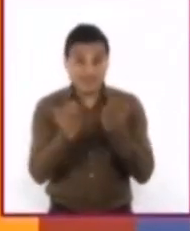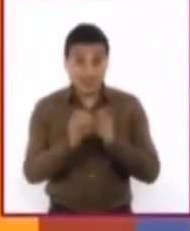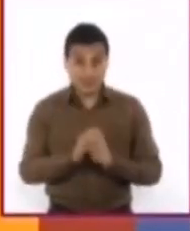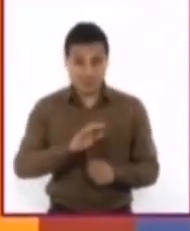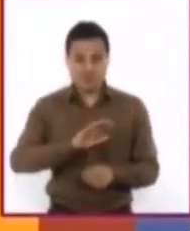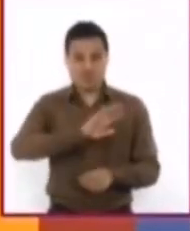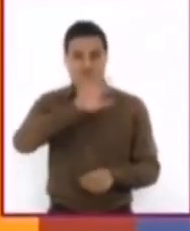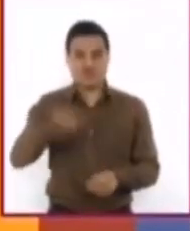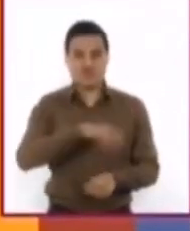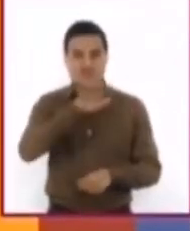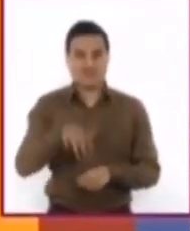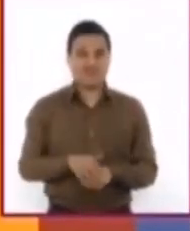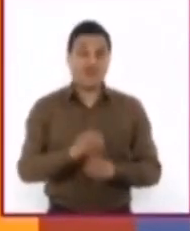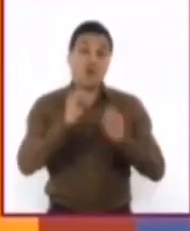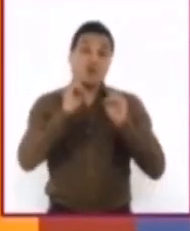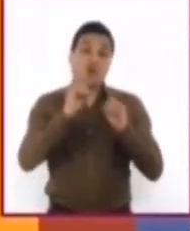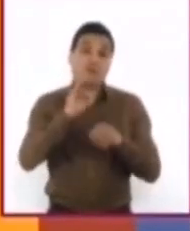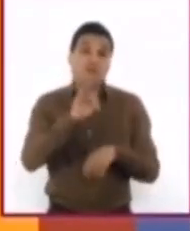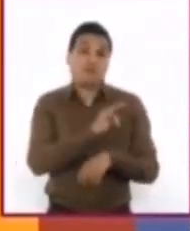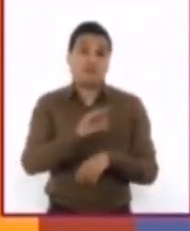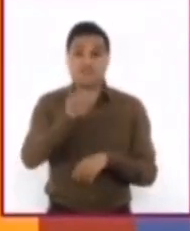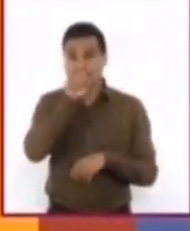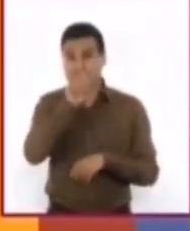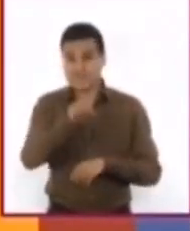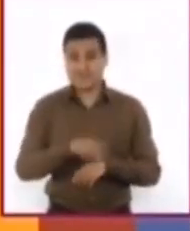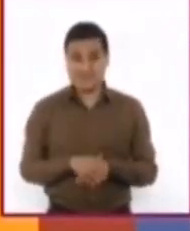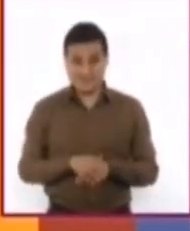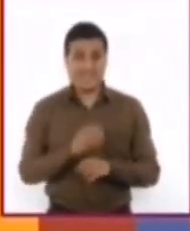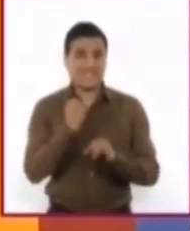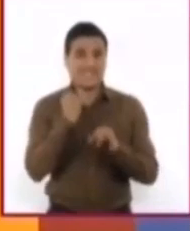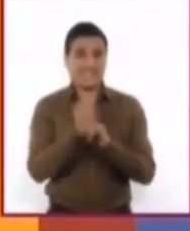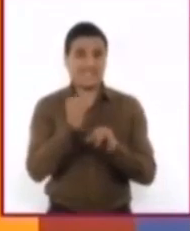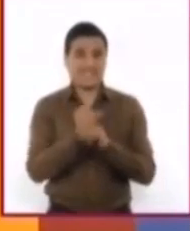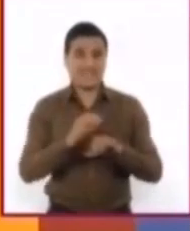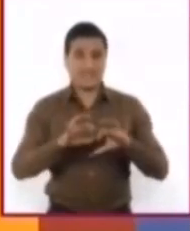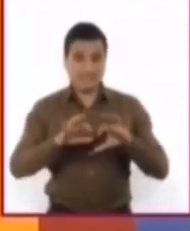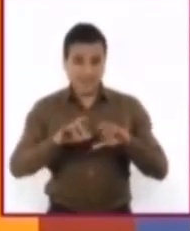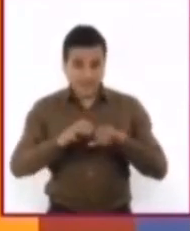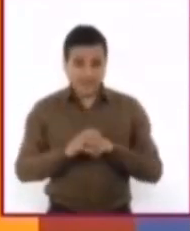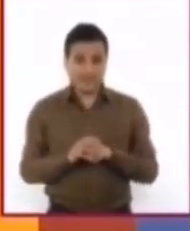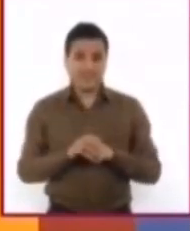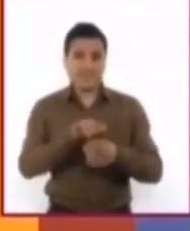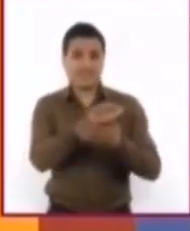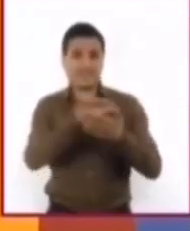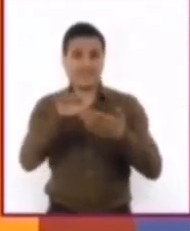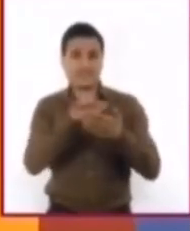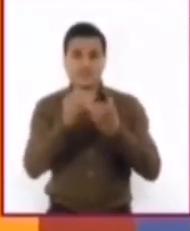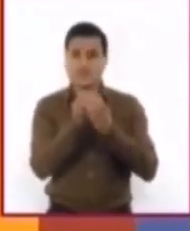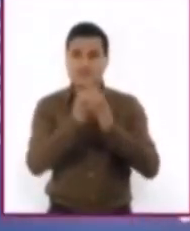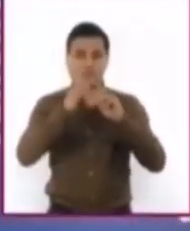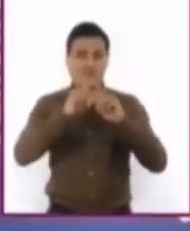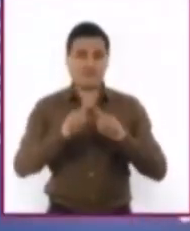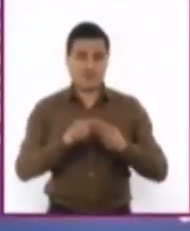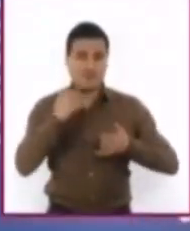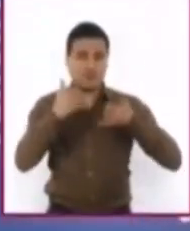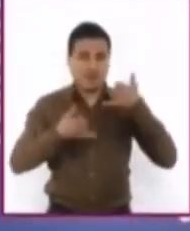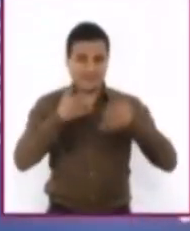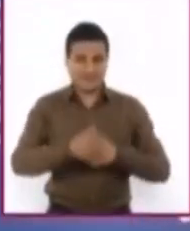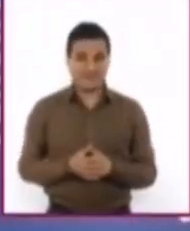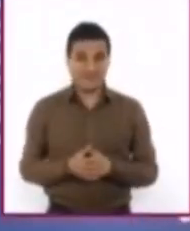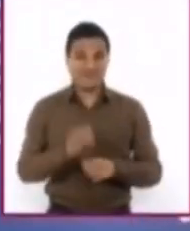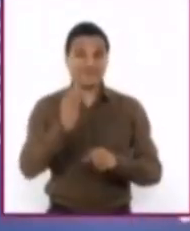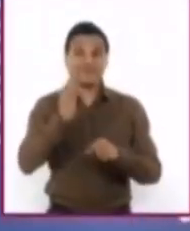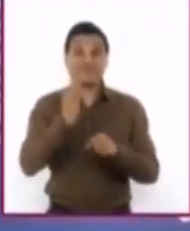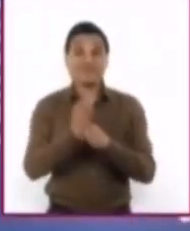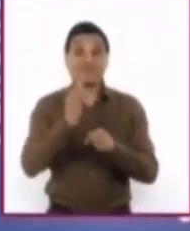tengan en casa. O si les es posible, también pueden buscar en páginas de internet diferentes textos para elaborar tu juego. Por